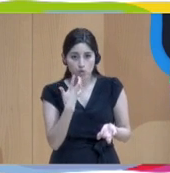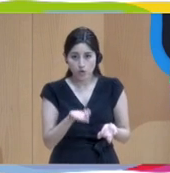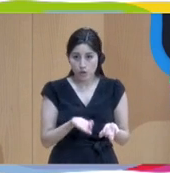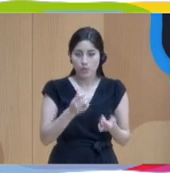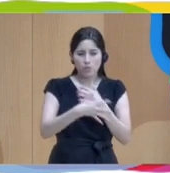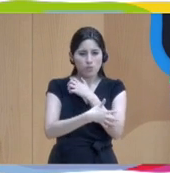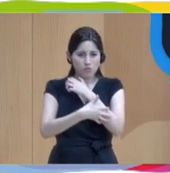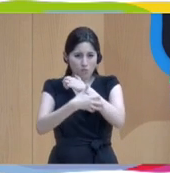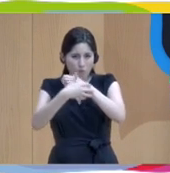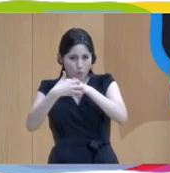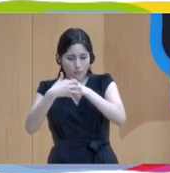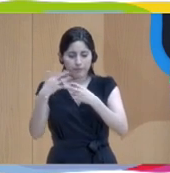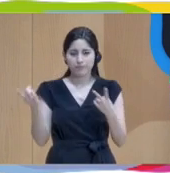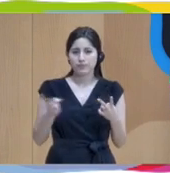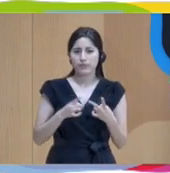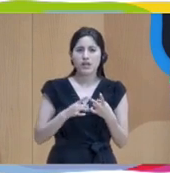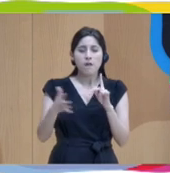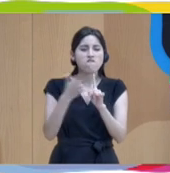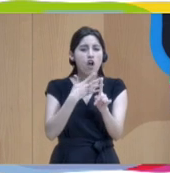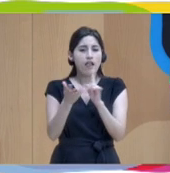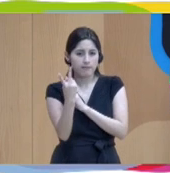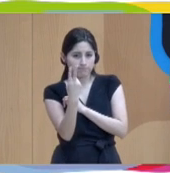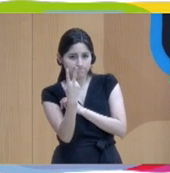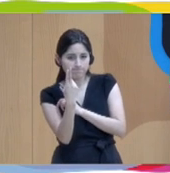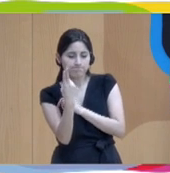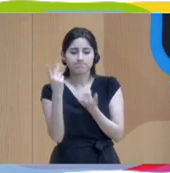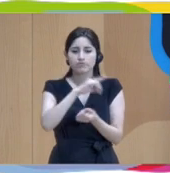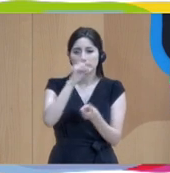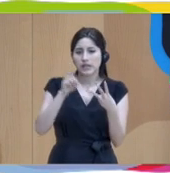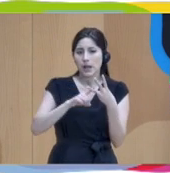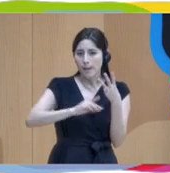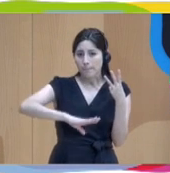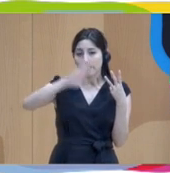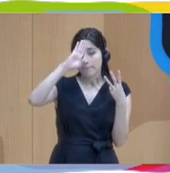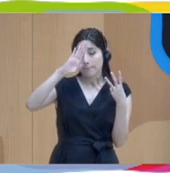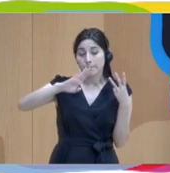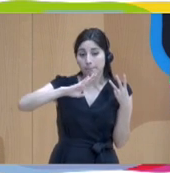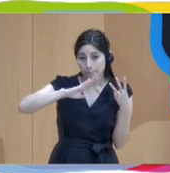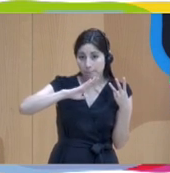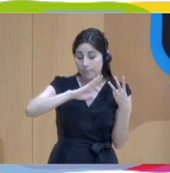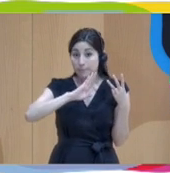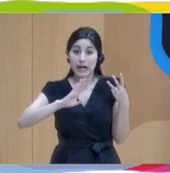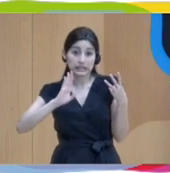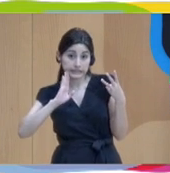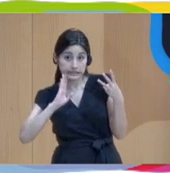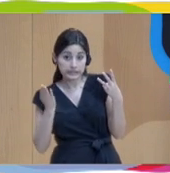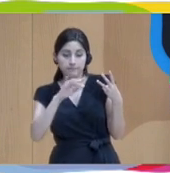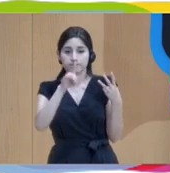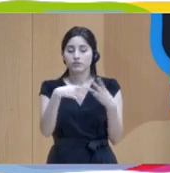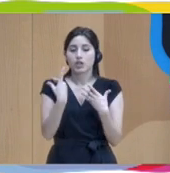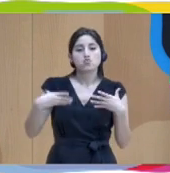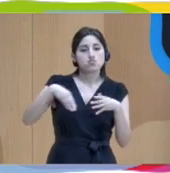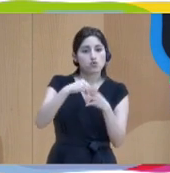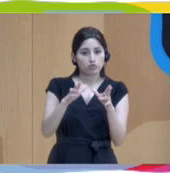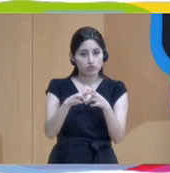pobreza, a la prevención de la violencia coniugal, a la paternidad, a la educación y la inclusión social. Por